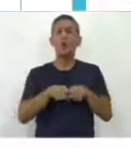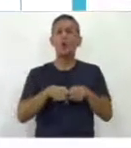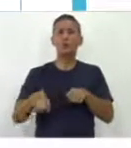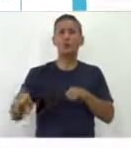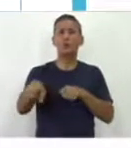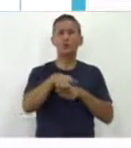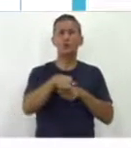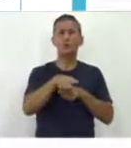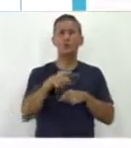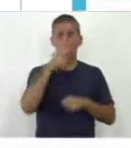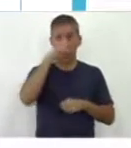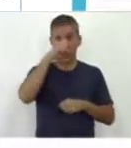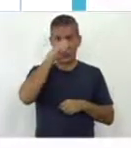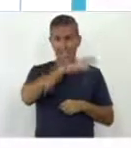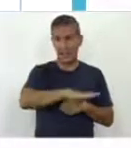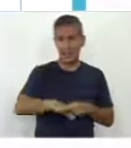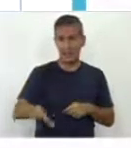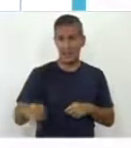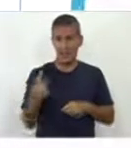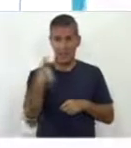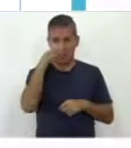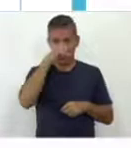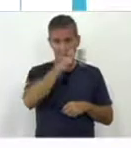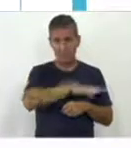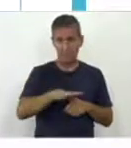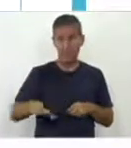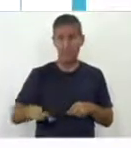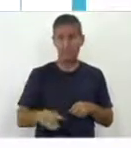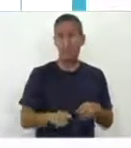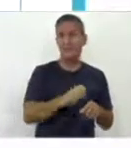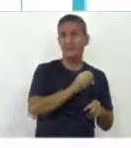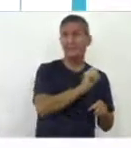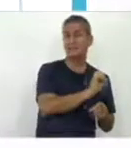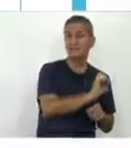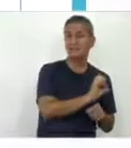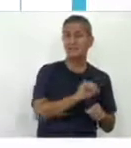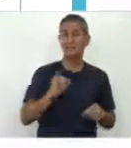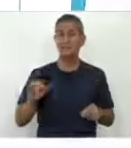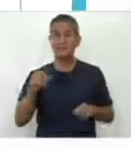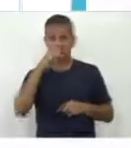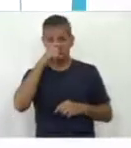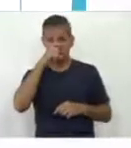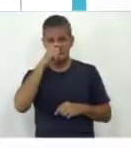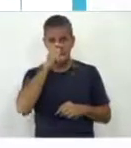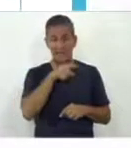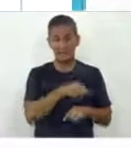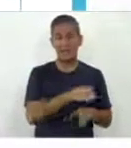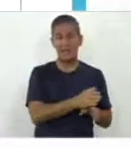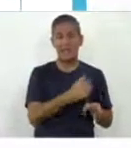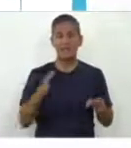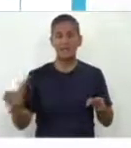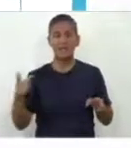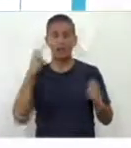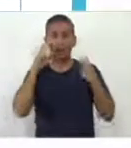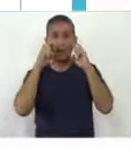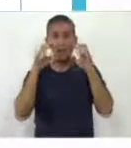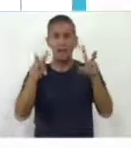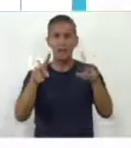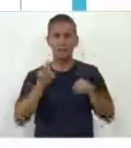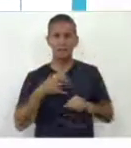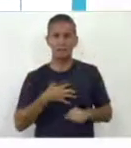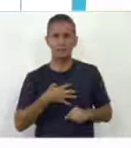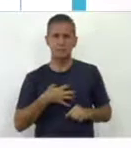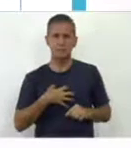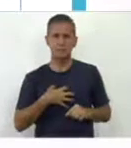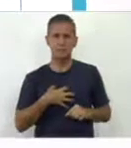extiende desde el nacimiento hasta los seis años es una etapa de la vida que tiene una enorme